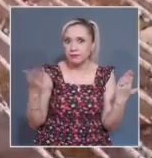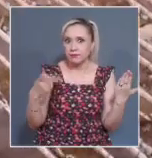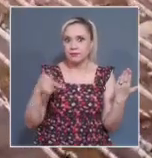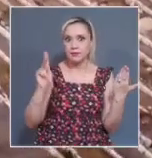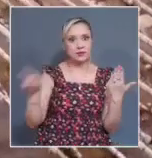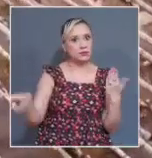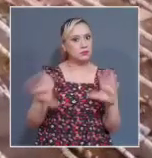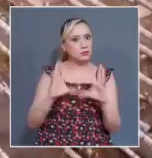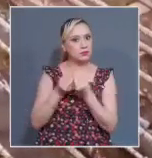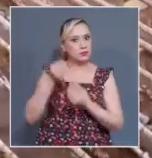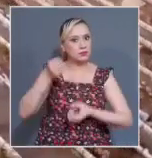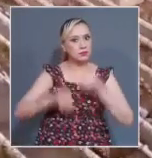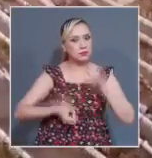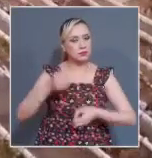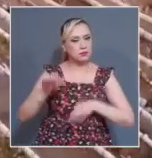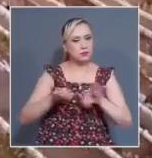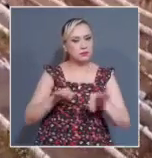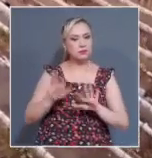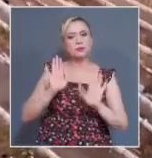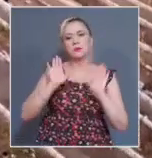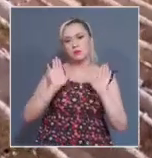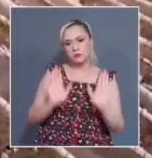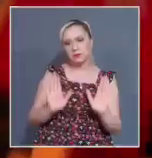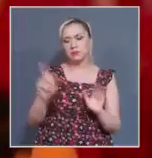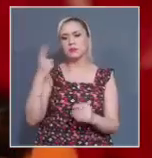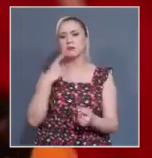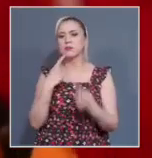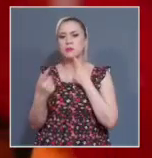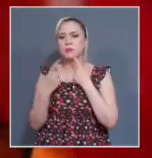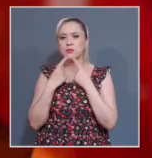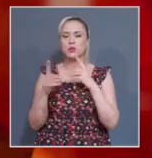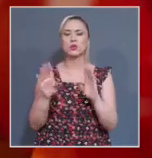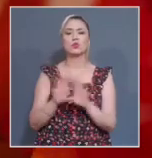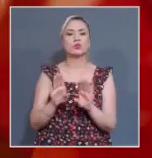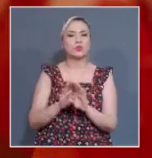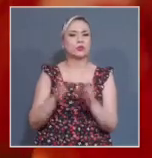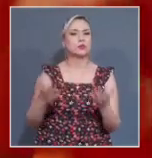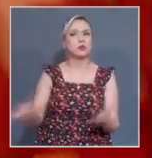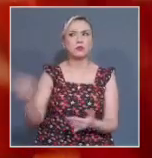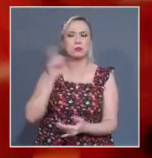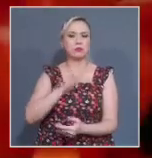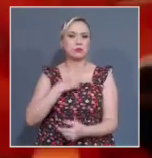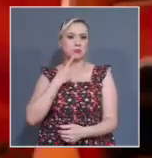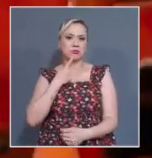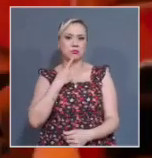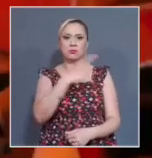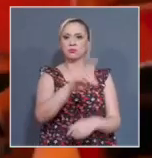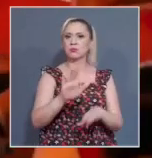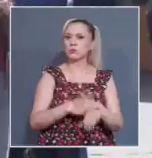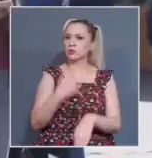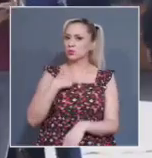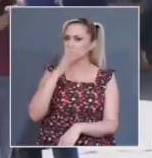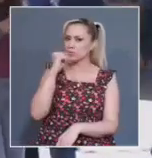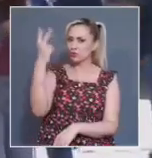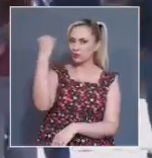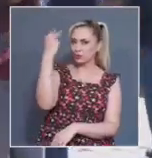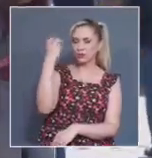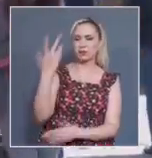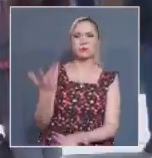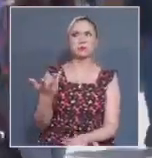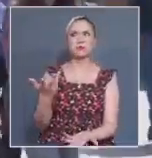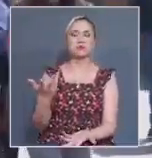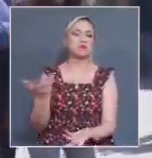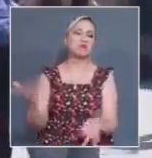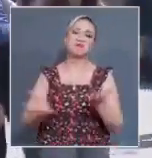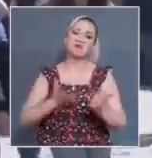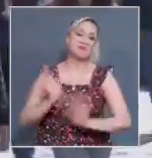en el presente caso, las implicaciones de las declaraciones de la demandante sobre los temas antes mencionados no fueron suficientes por sí